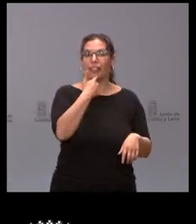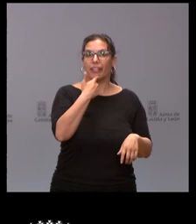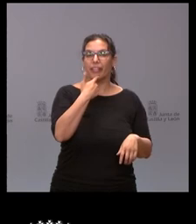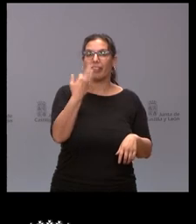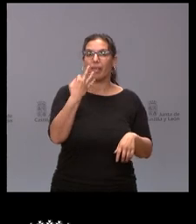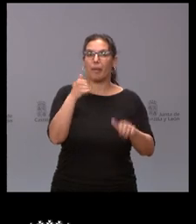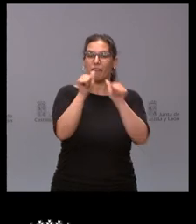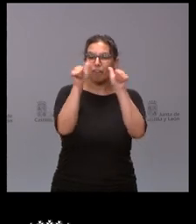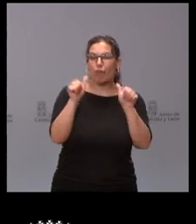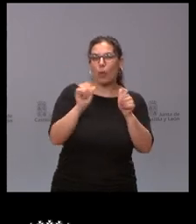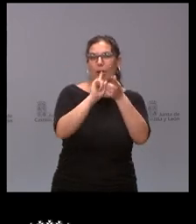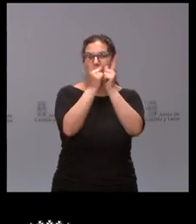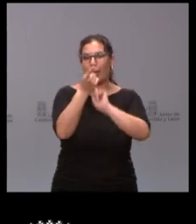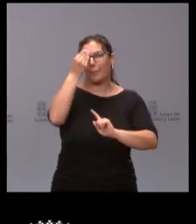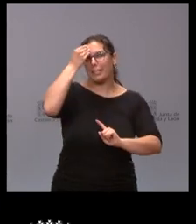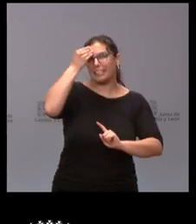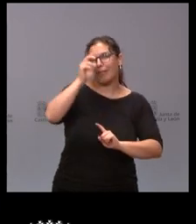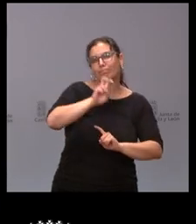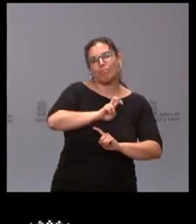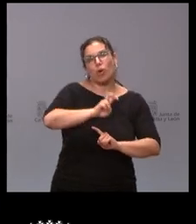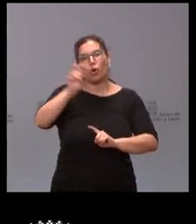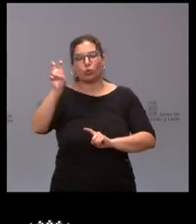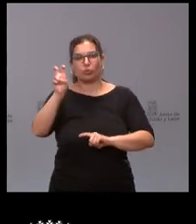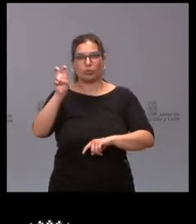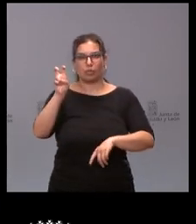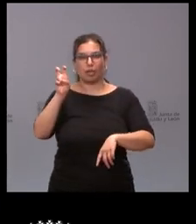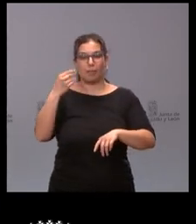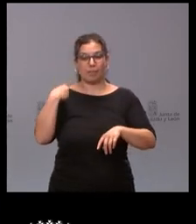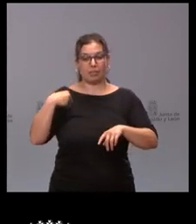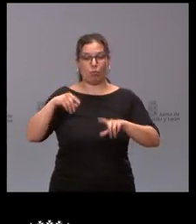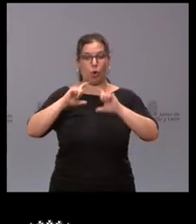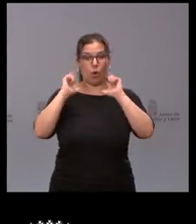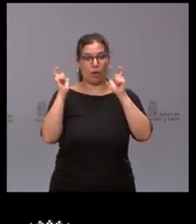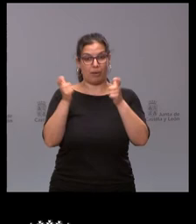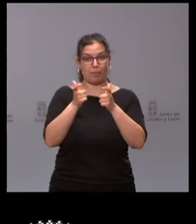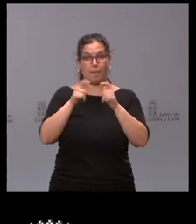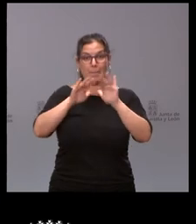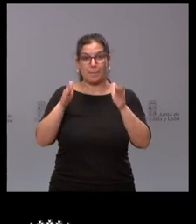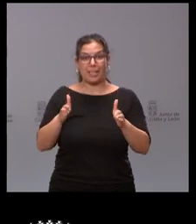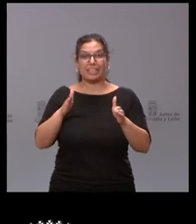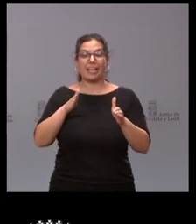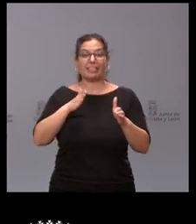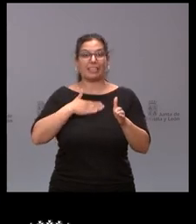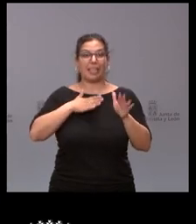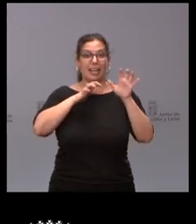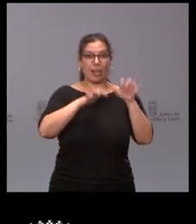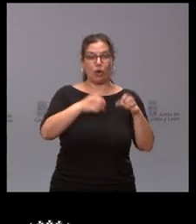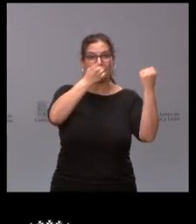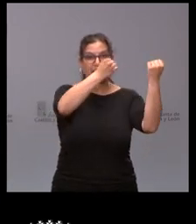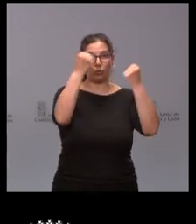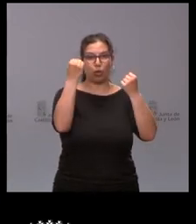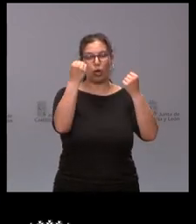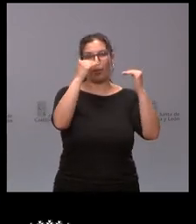fórmula o habría que pensar en cambiar la fórmula de la mesa por León en la que estuvieran menos las instituciones y cobrar más un formato de